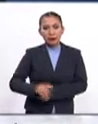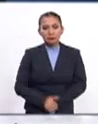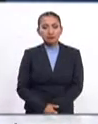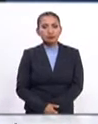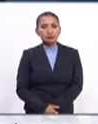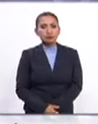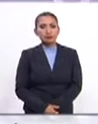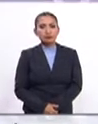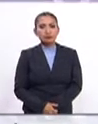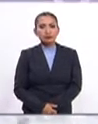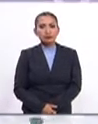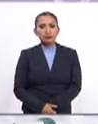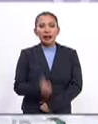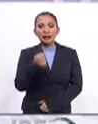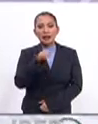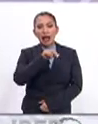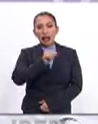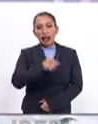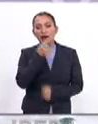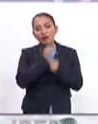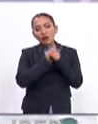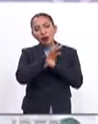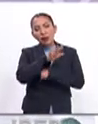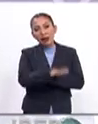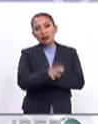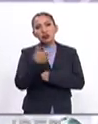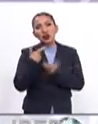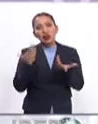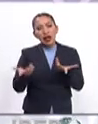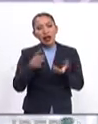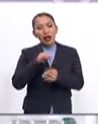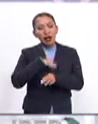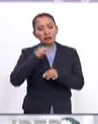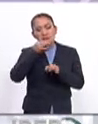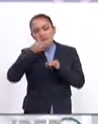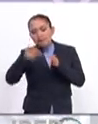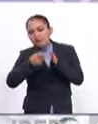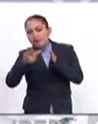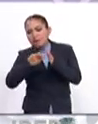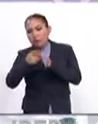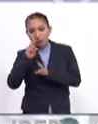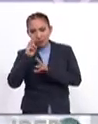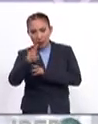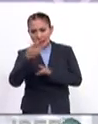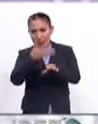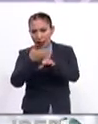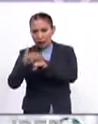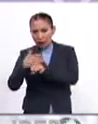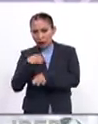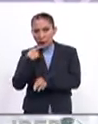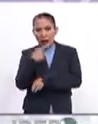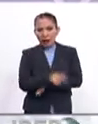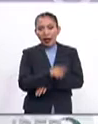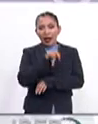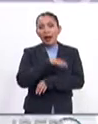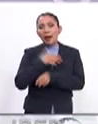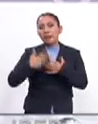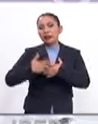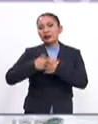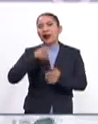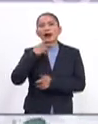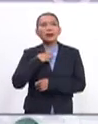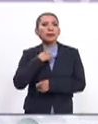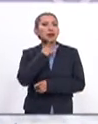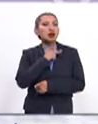Así será aquí sin la información que se desprende cada minuto y es que ante estas sanciones impuestas a PDVSA, el